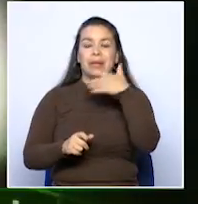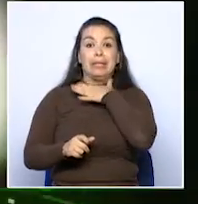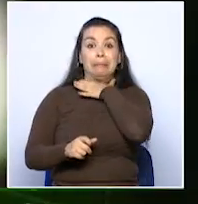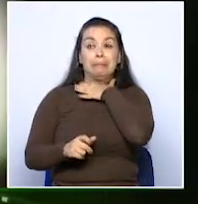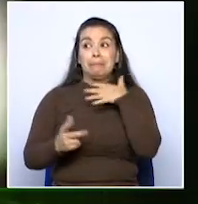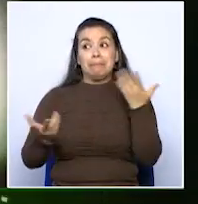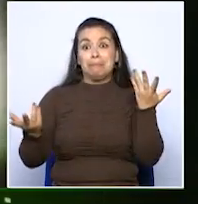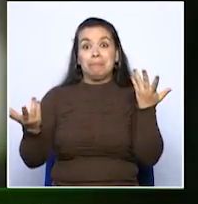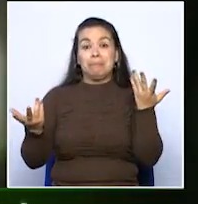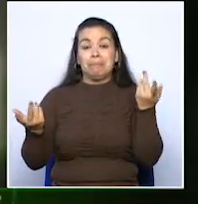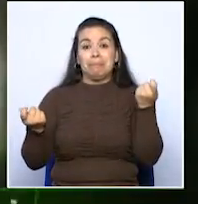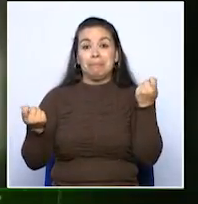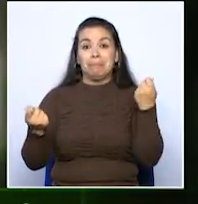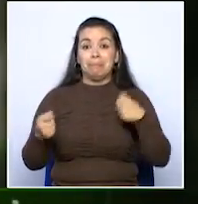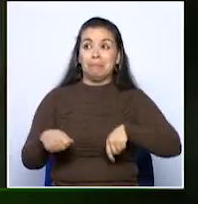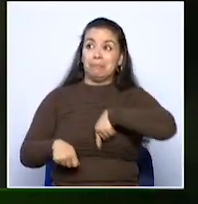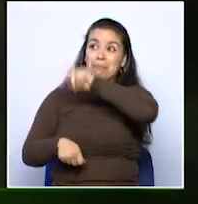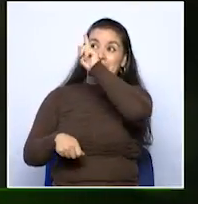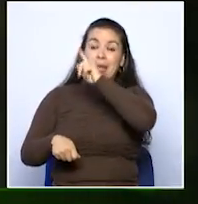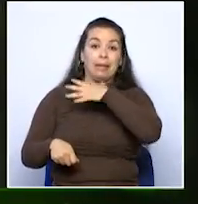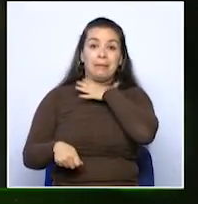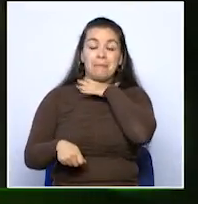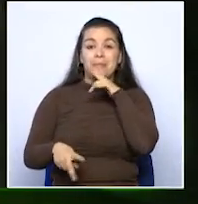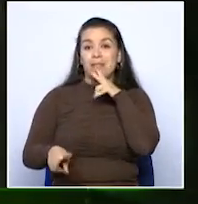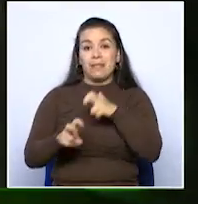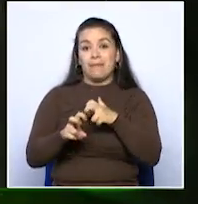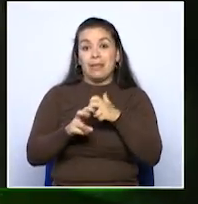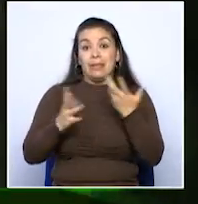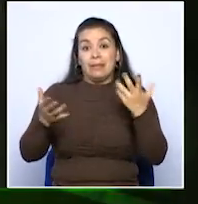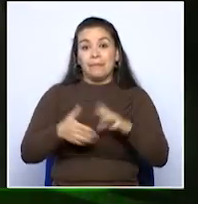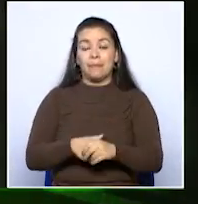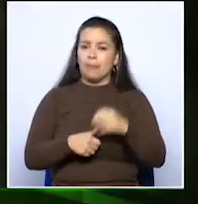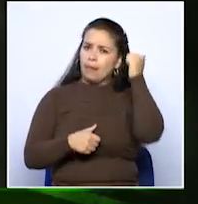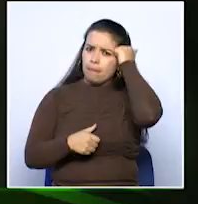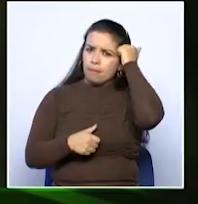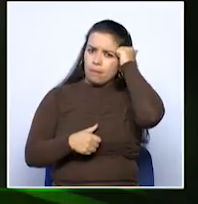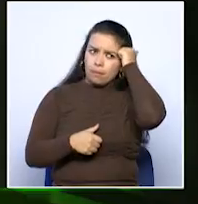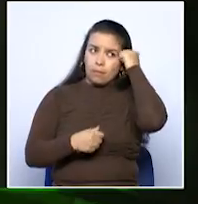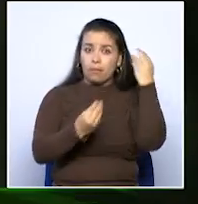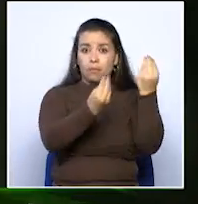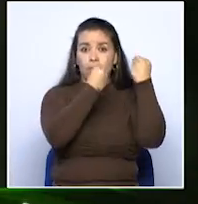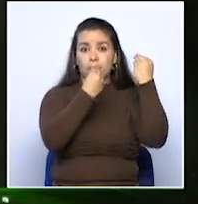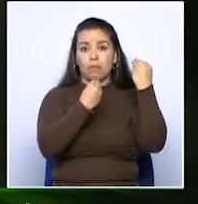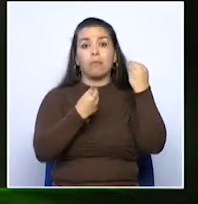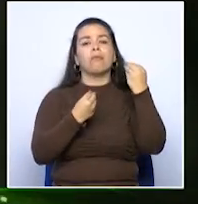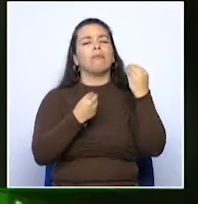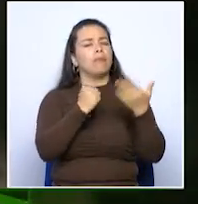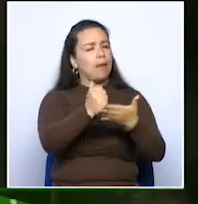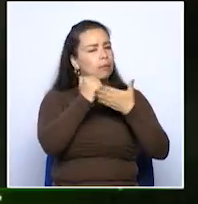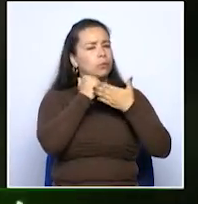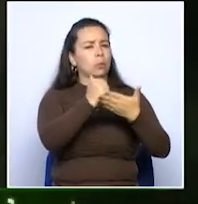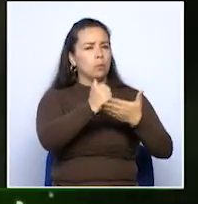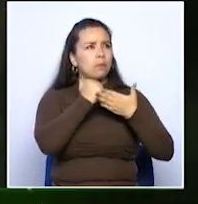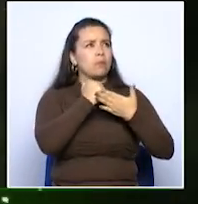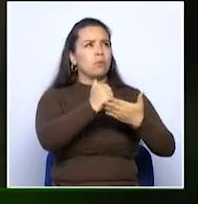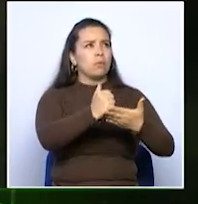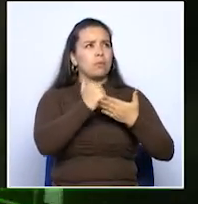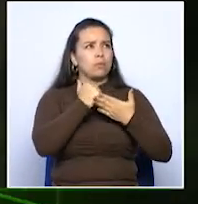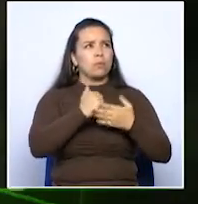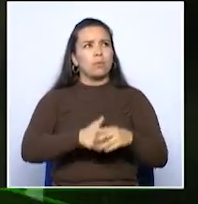tengo la plata para eso. Pues los profesores, el profesor Henry Gutiérrez me ayuda mucho en